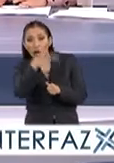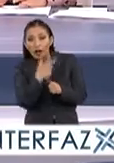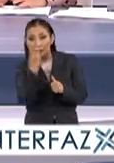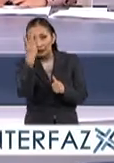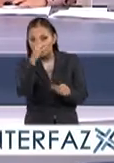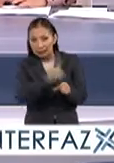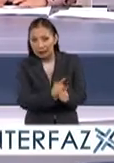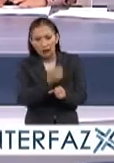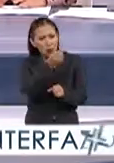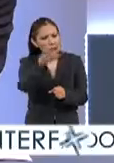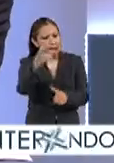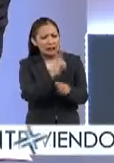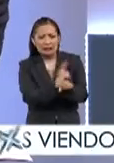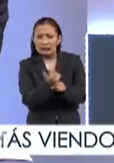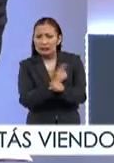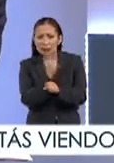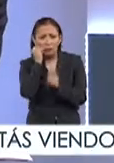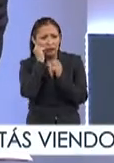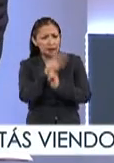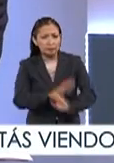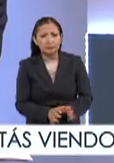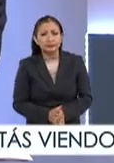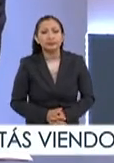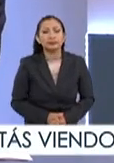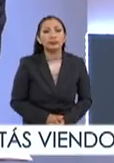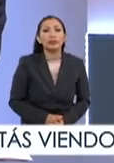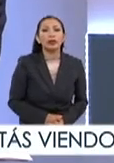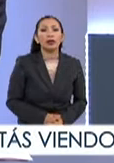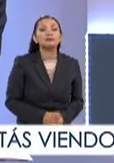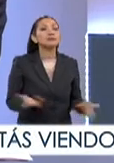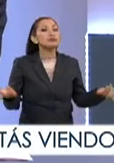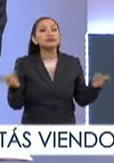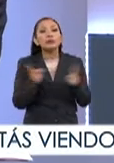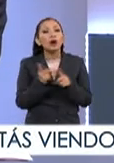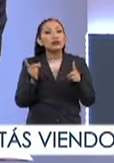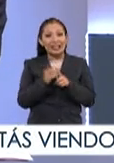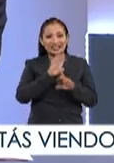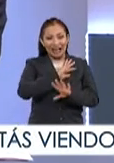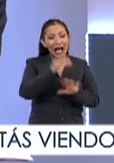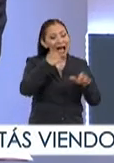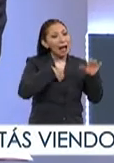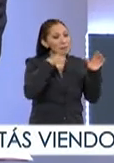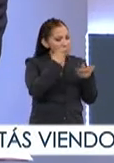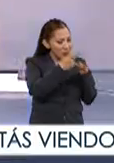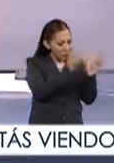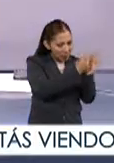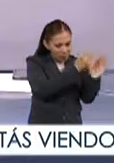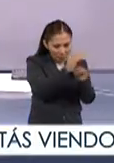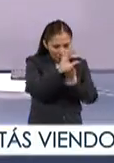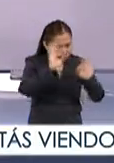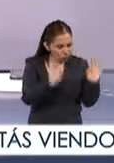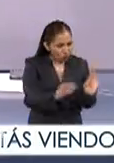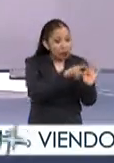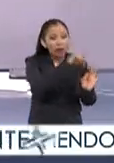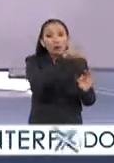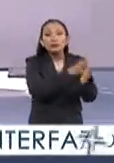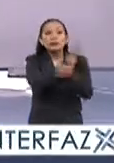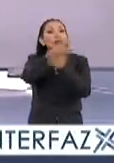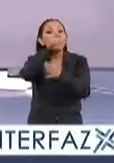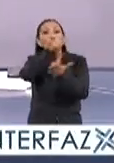Y de cualquier carrera, ¿verdad? De cualquier carrera. De cualquier carrera. ¿Y cómo pueden las, o a dónde llevan estas actividades y cómo pueden las instituciones